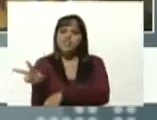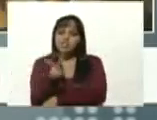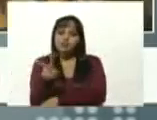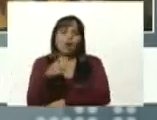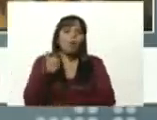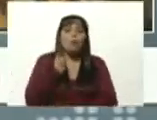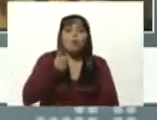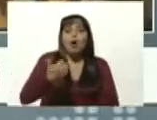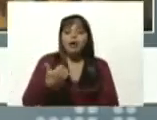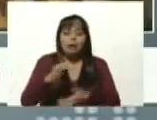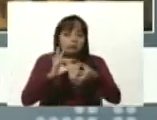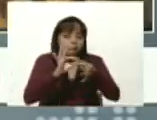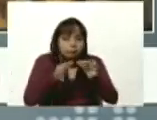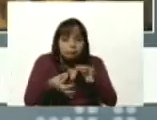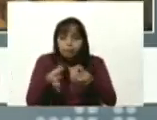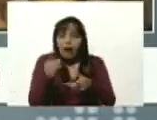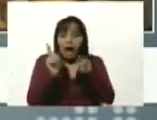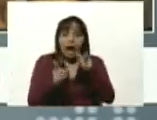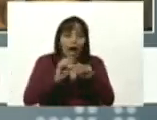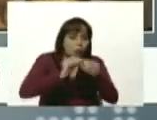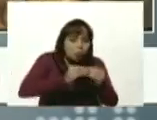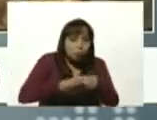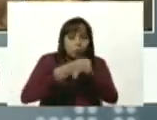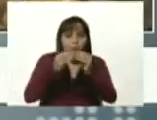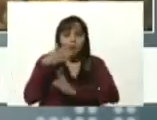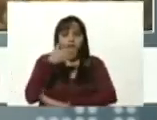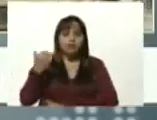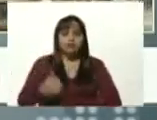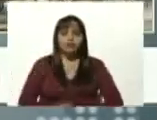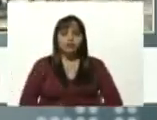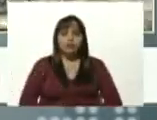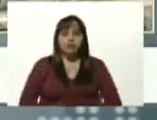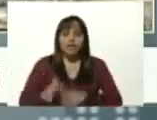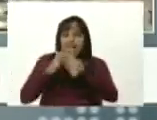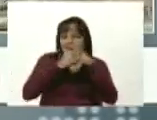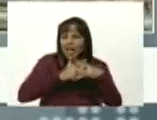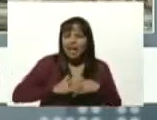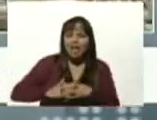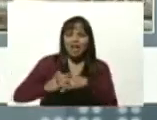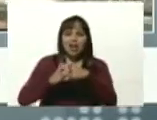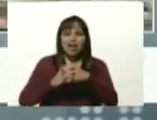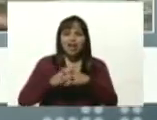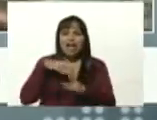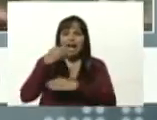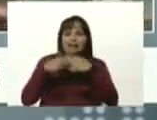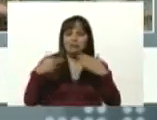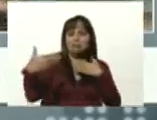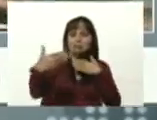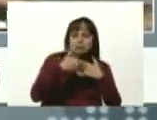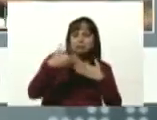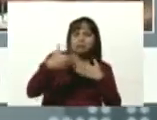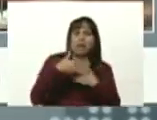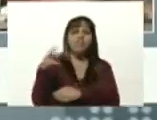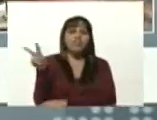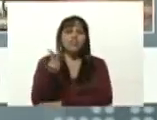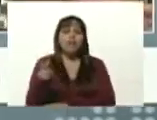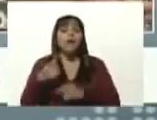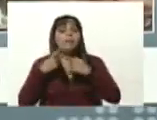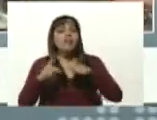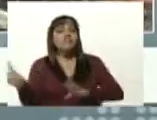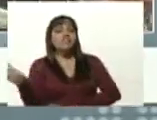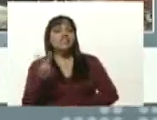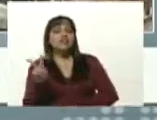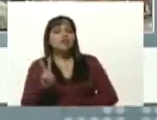Venezuela el imperialismo tortura a Venezuela pero Venezuela